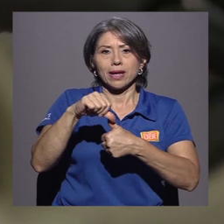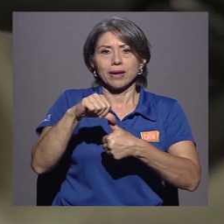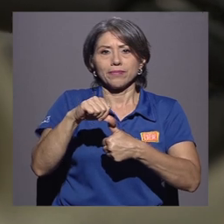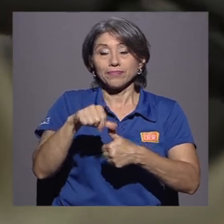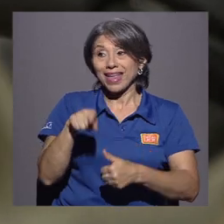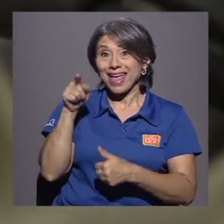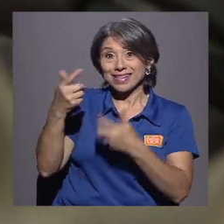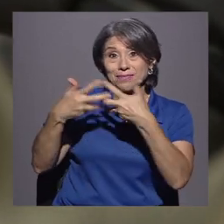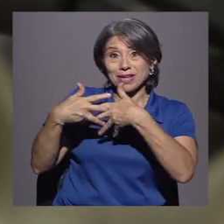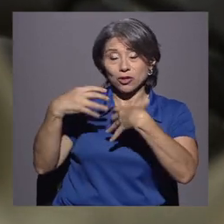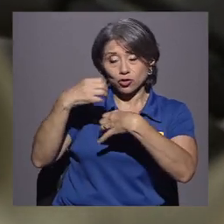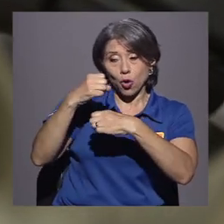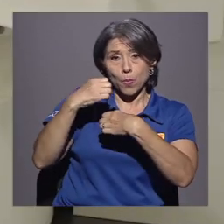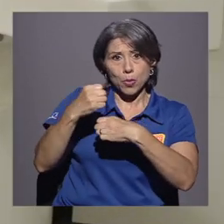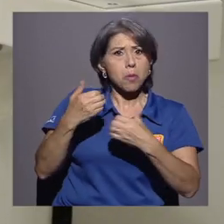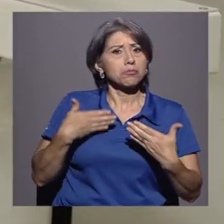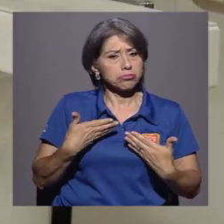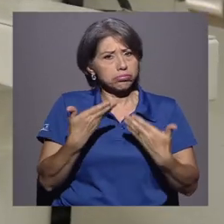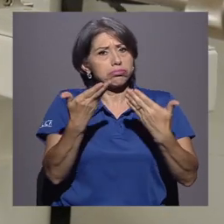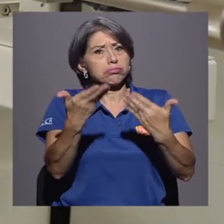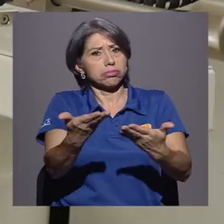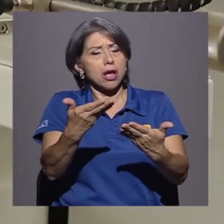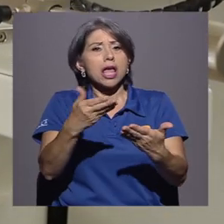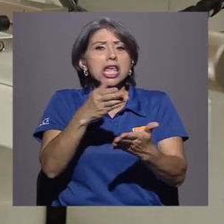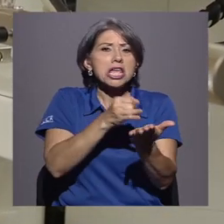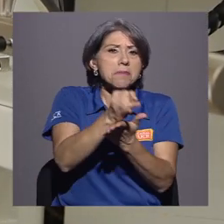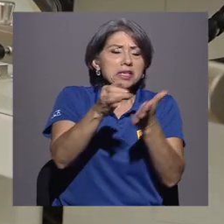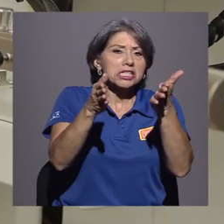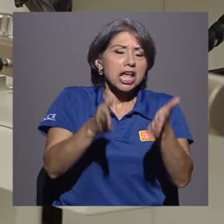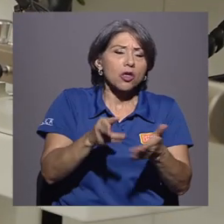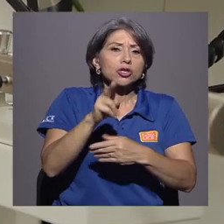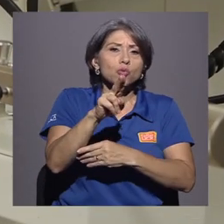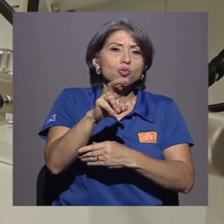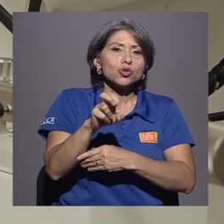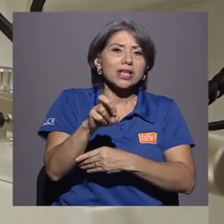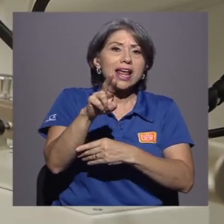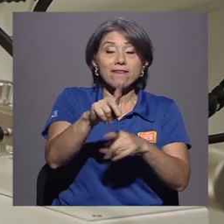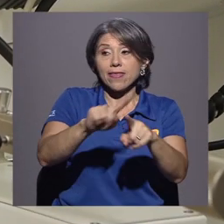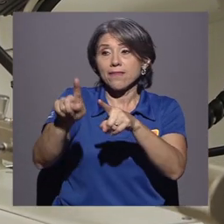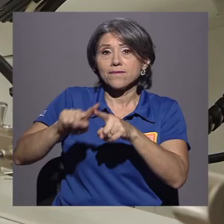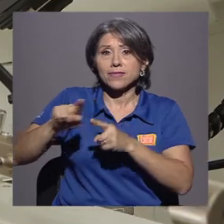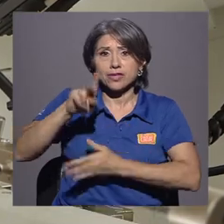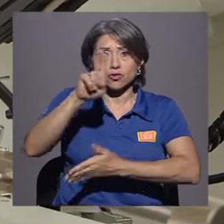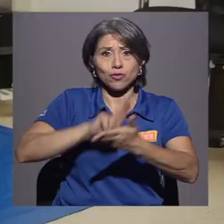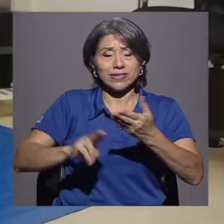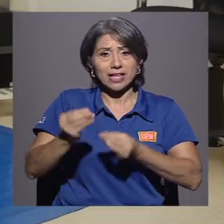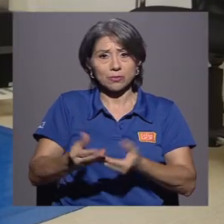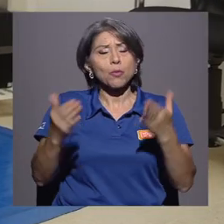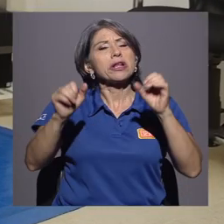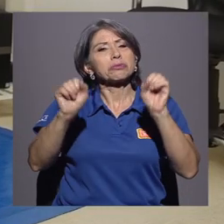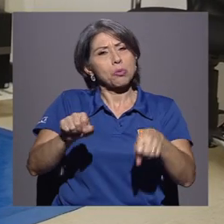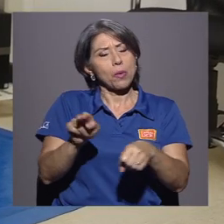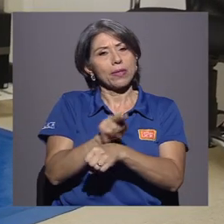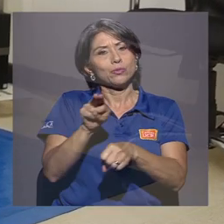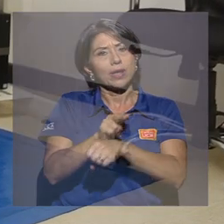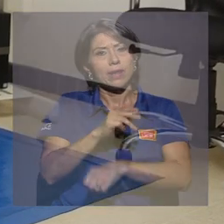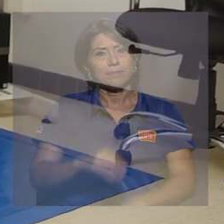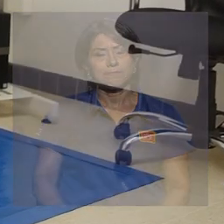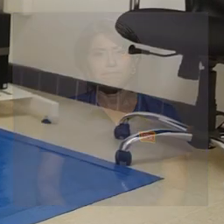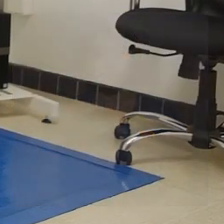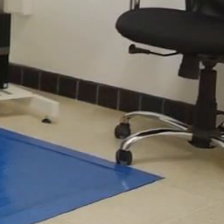microscopio estará disponible para el uso de investigadores tanto de la UCR como de otras universidades públicas.